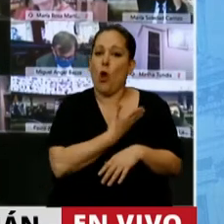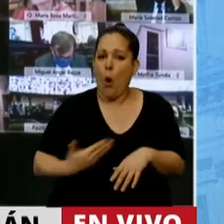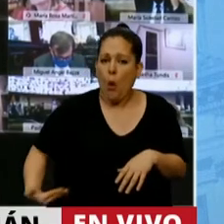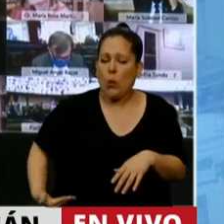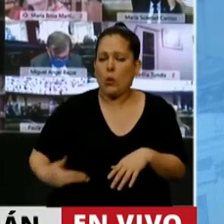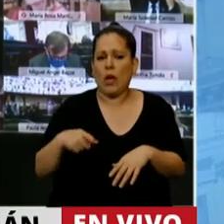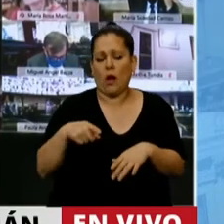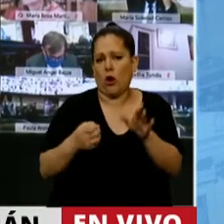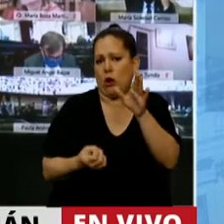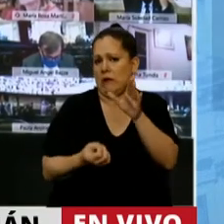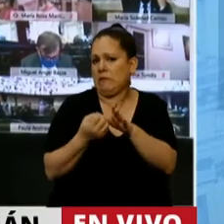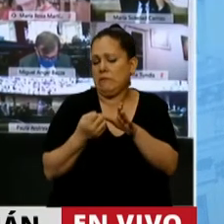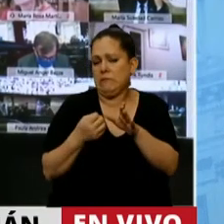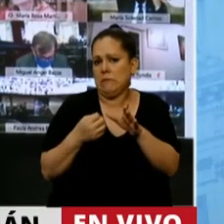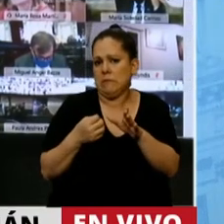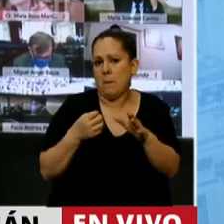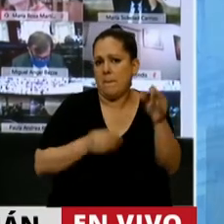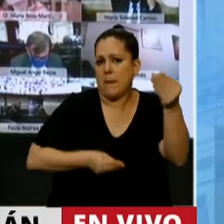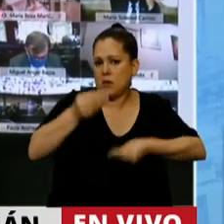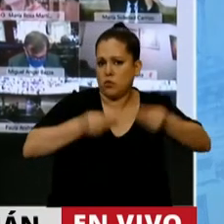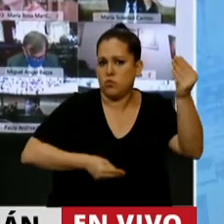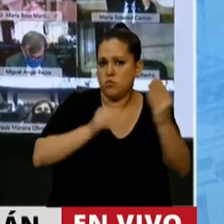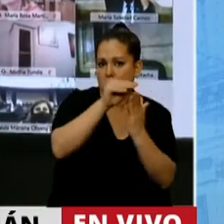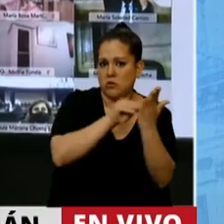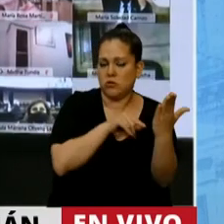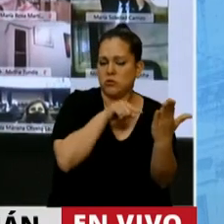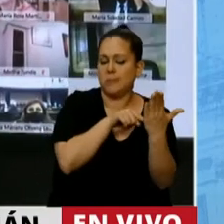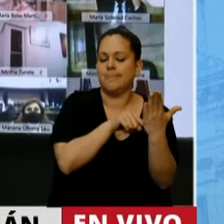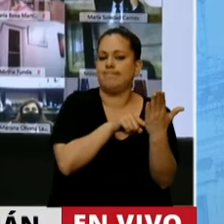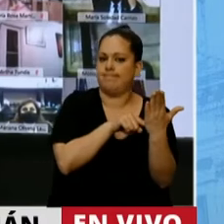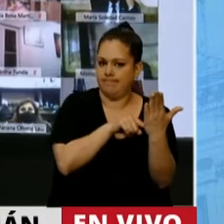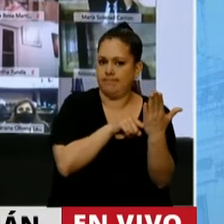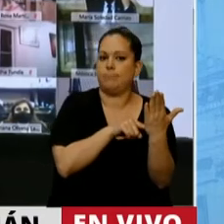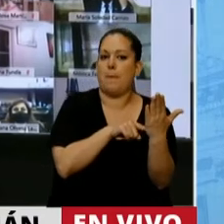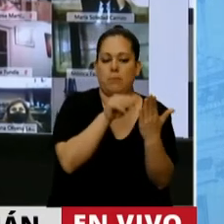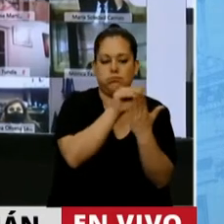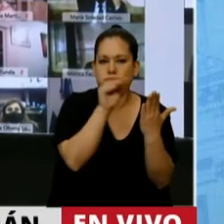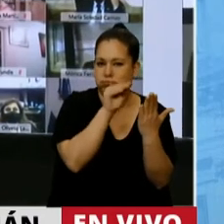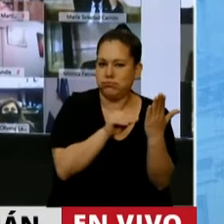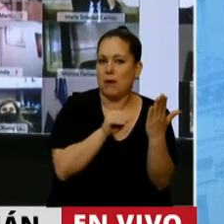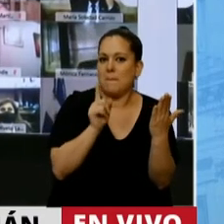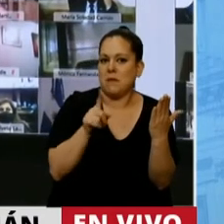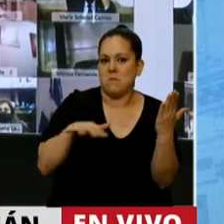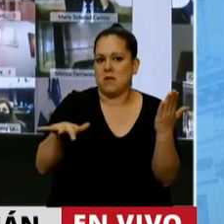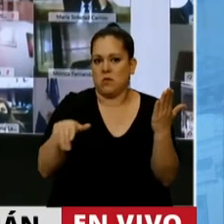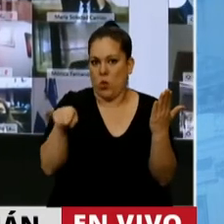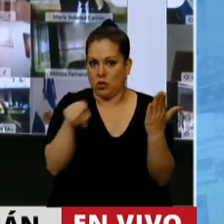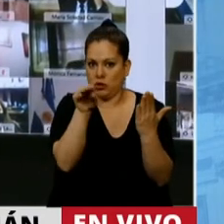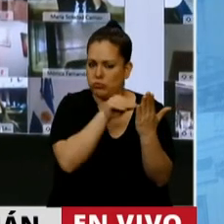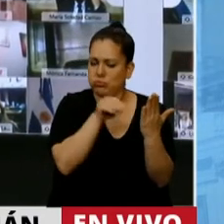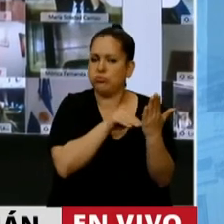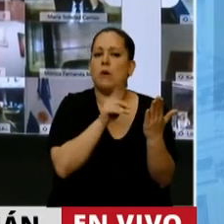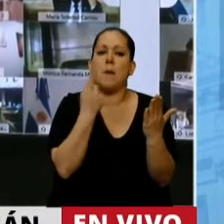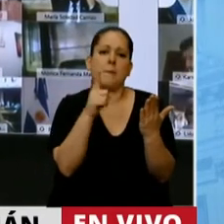perfilado este presupuesto, pero obviamente acá no se establecen pautas